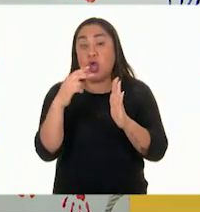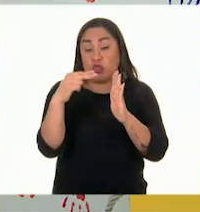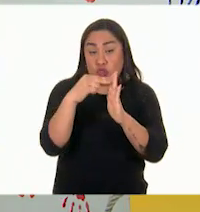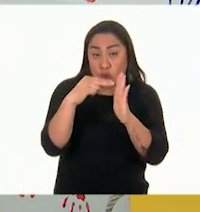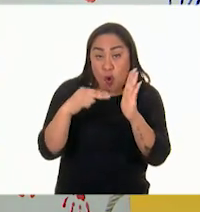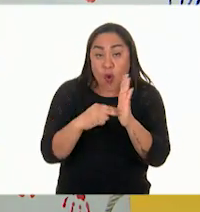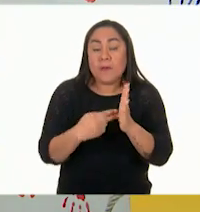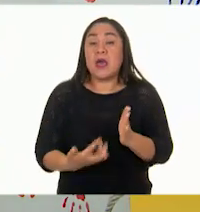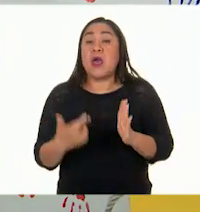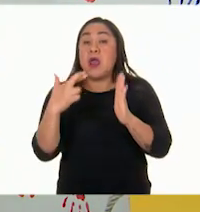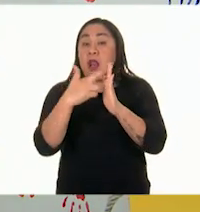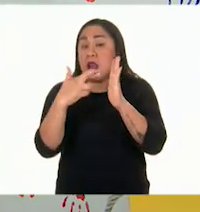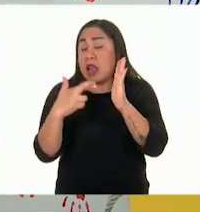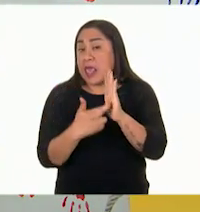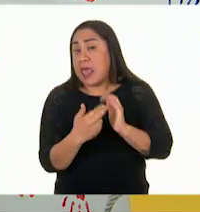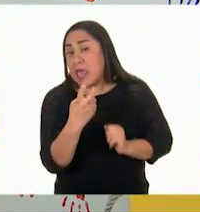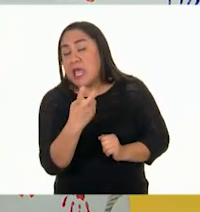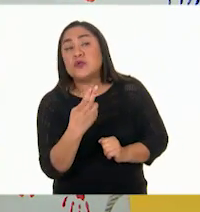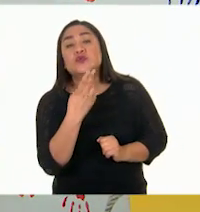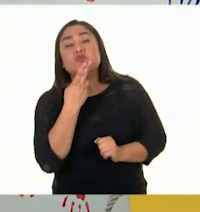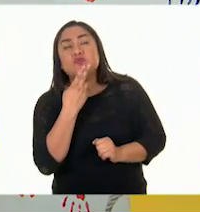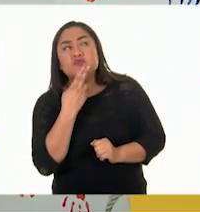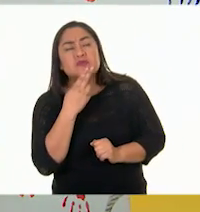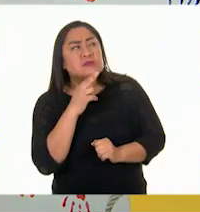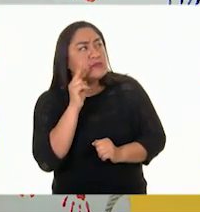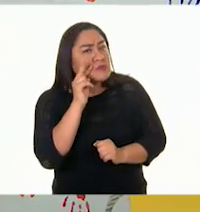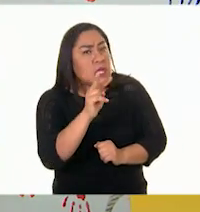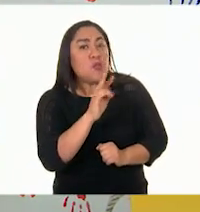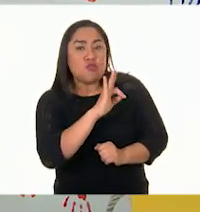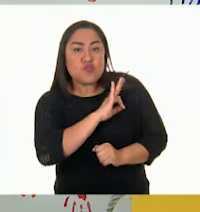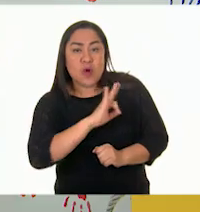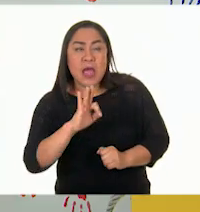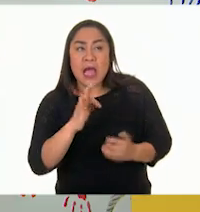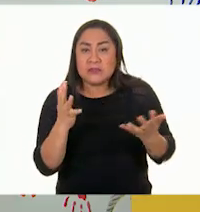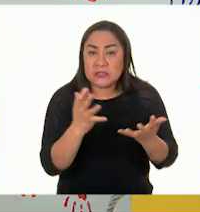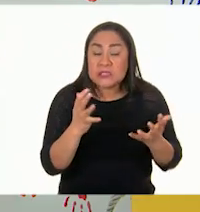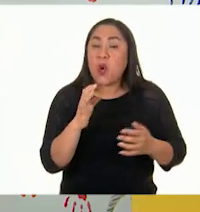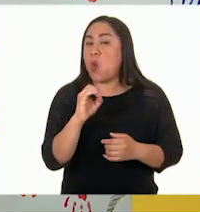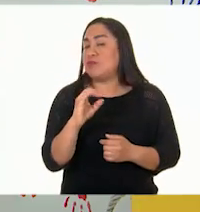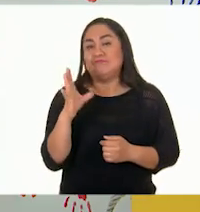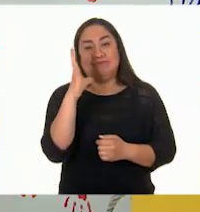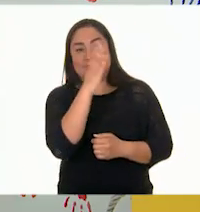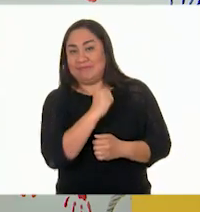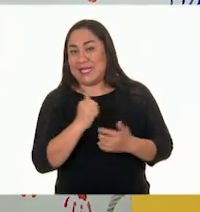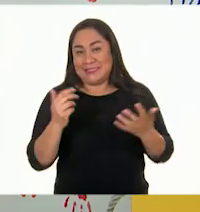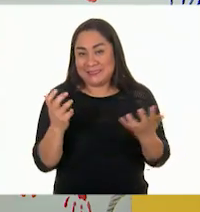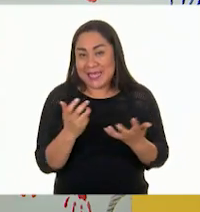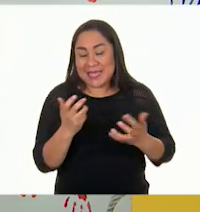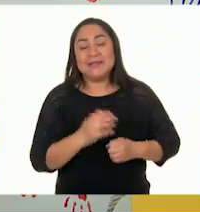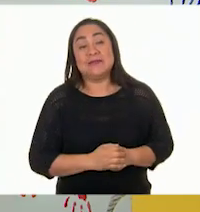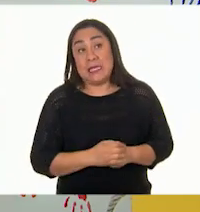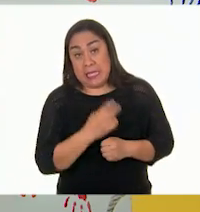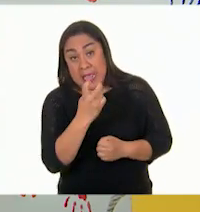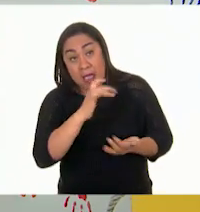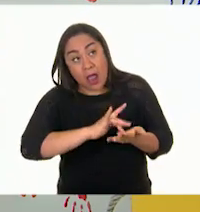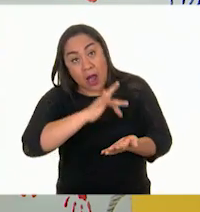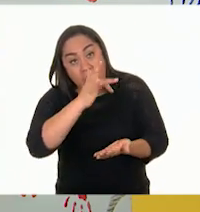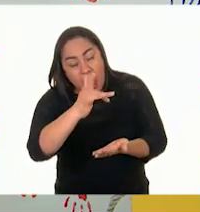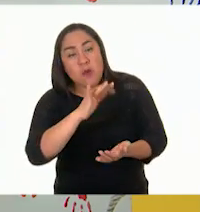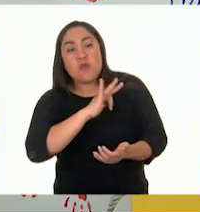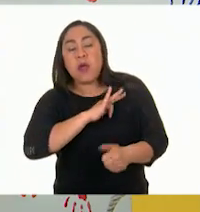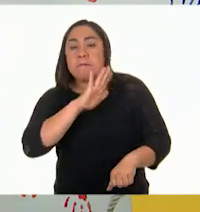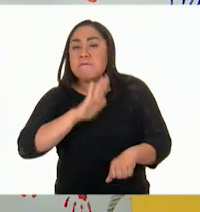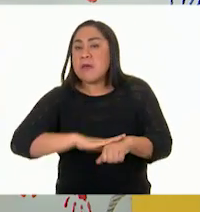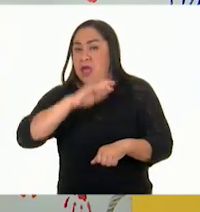nos permiten saber qué está permitido y qué no está permitido y por eso nos ayudan a tener una mejor